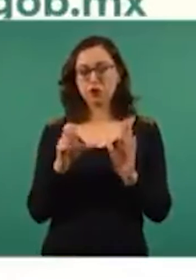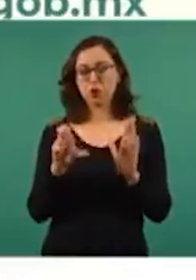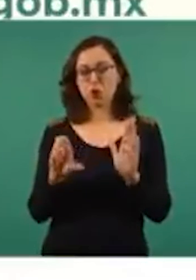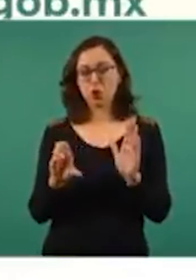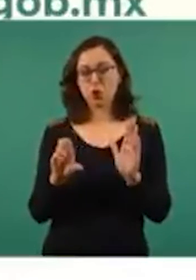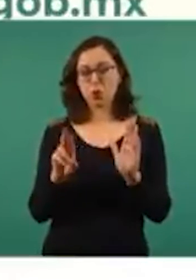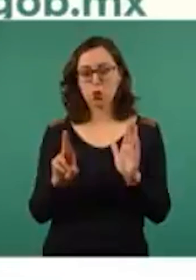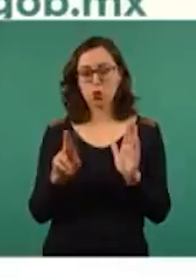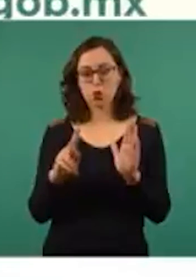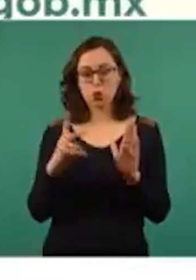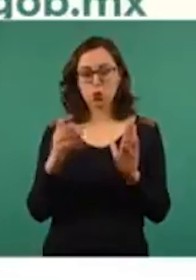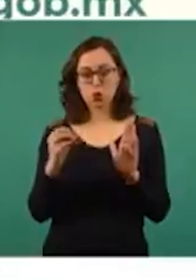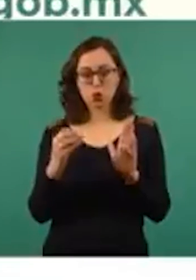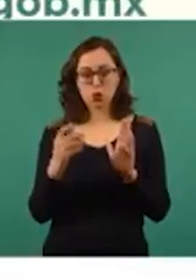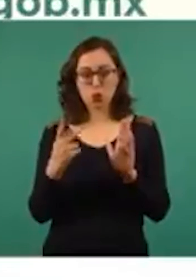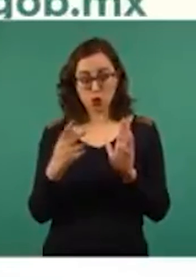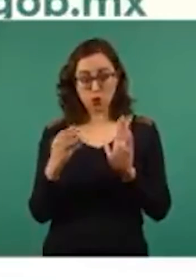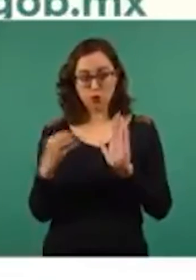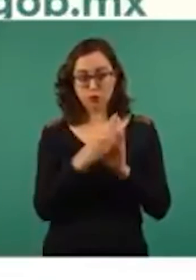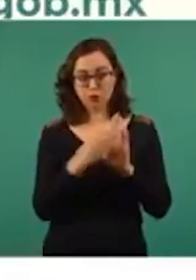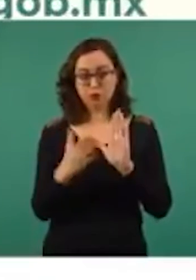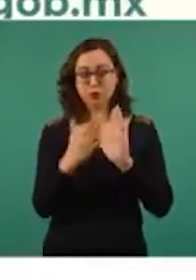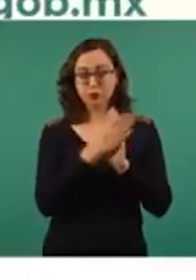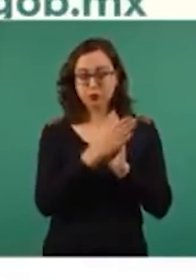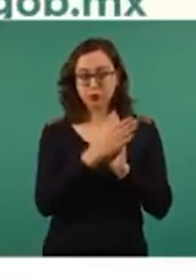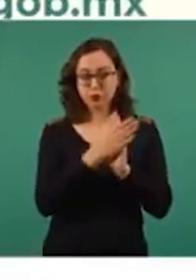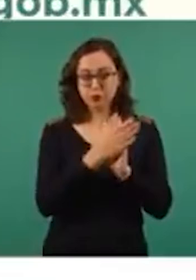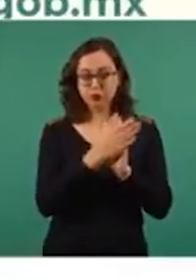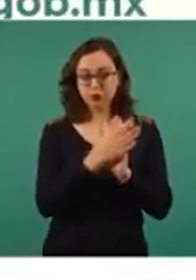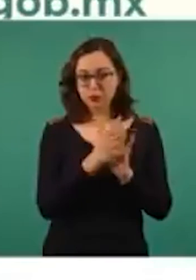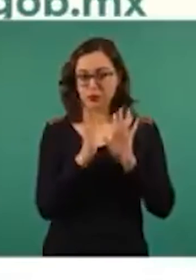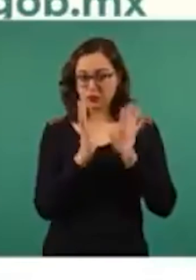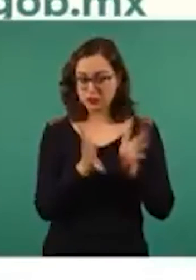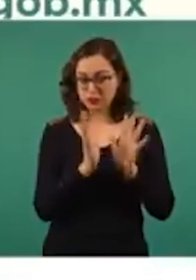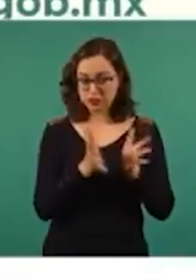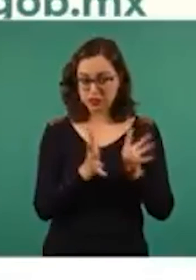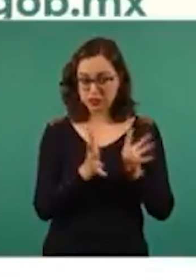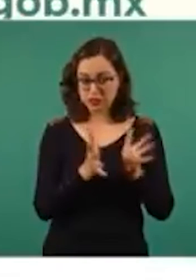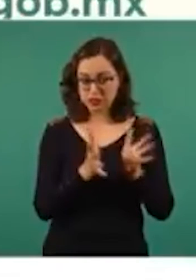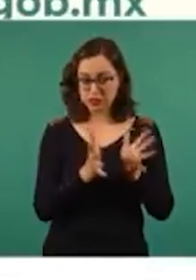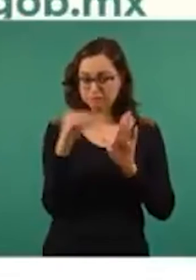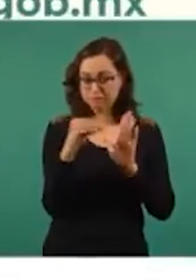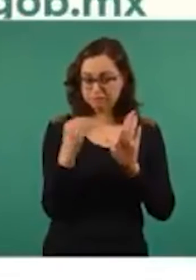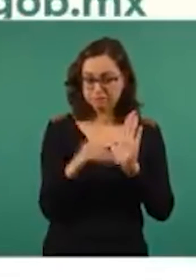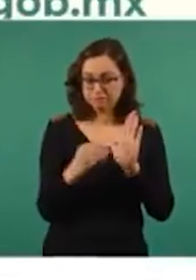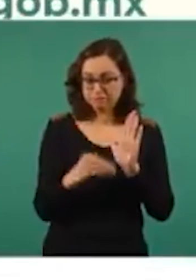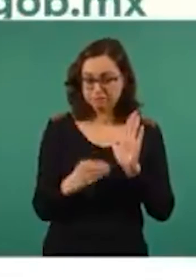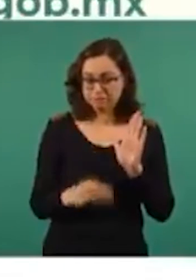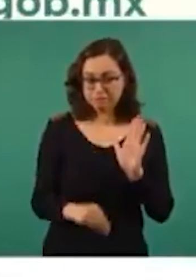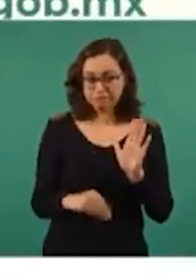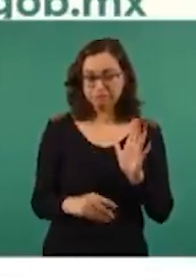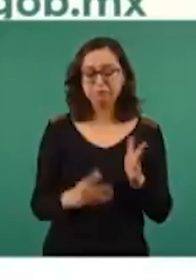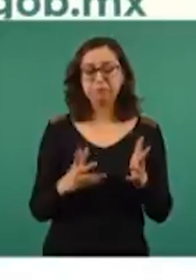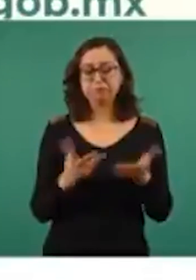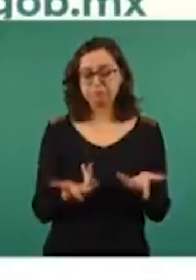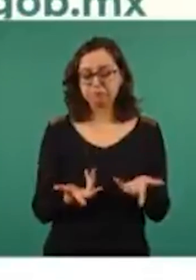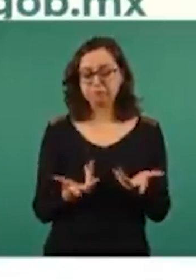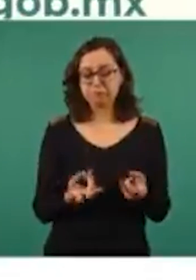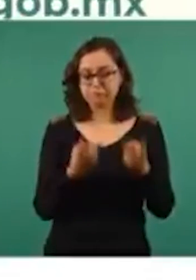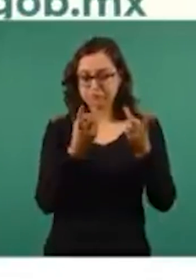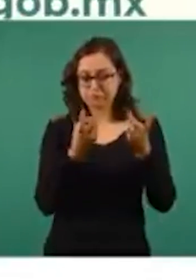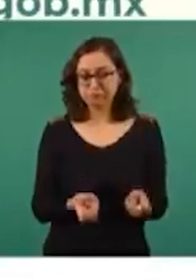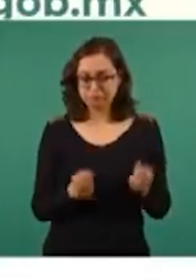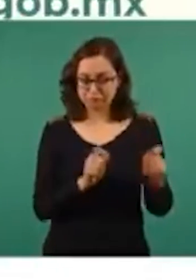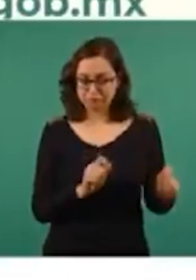se registra y los datos que ya están disponibles en el registro de vacunación son retraídos al punto